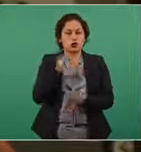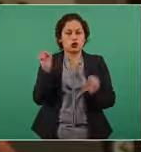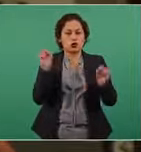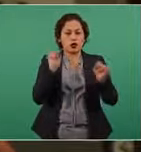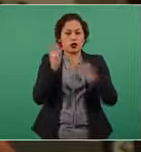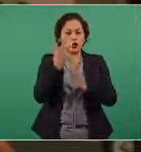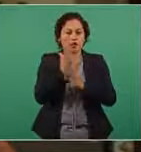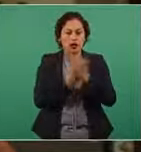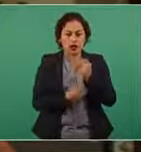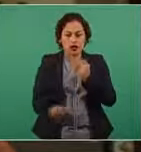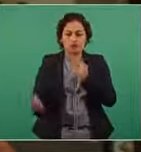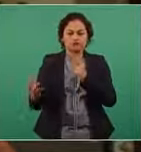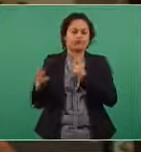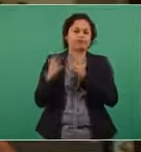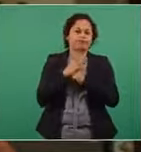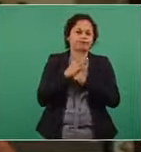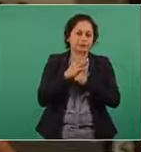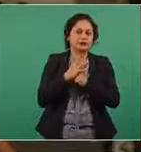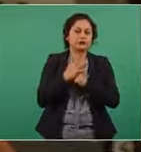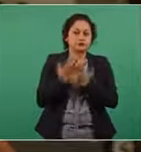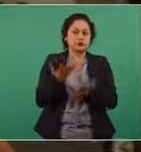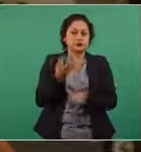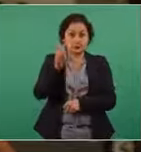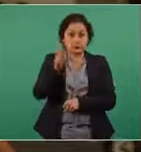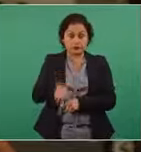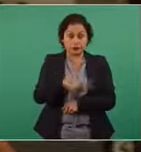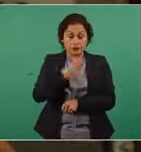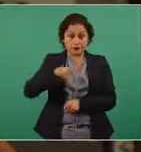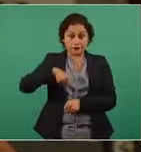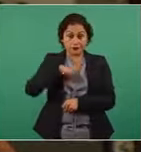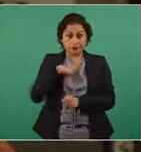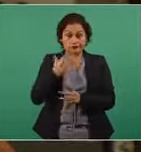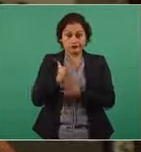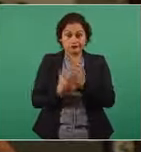perdón de una persecución